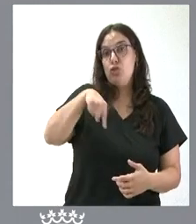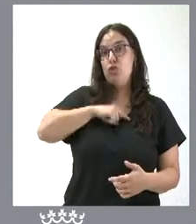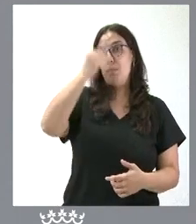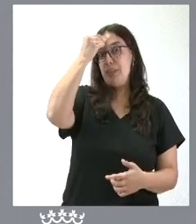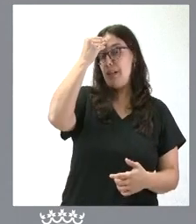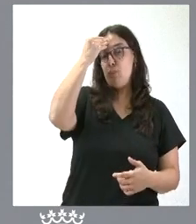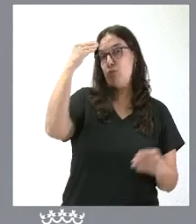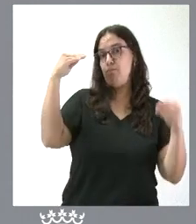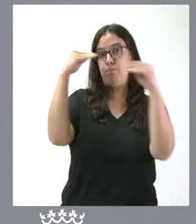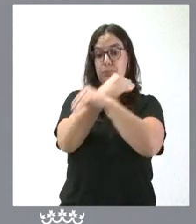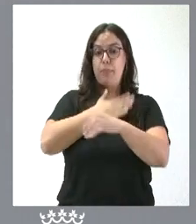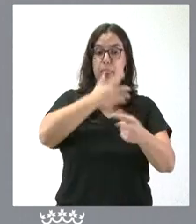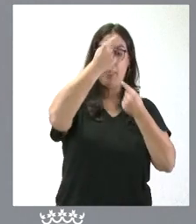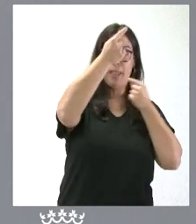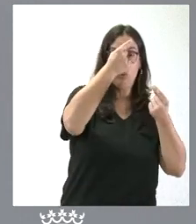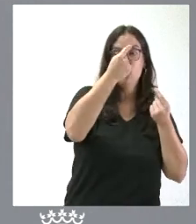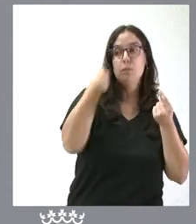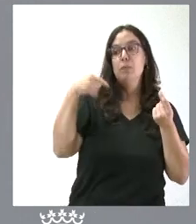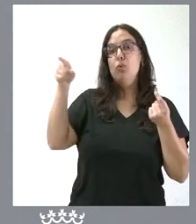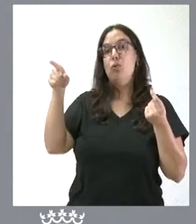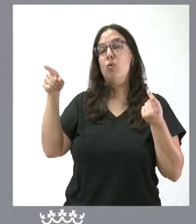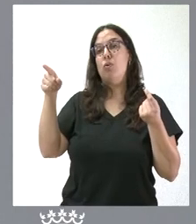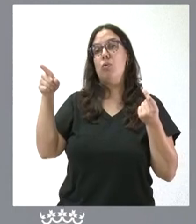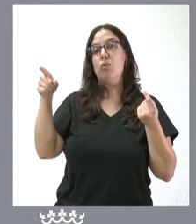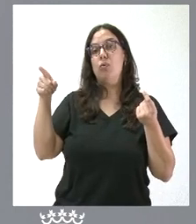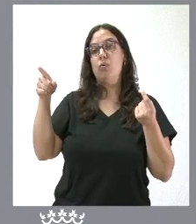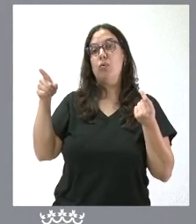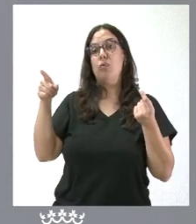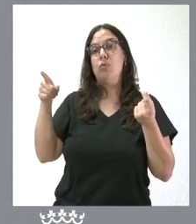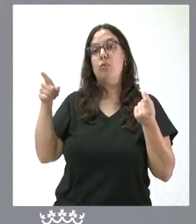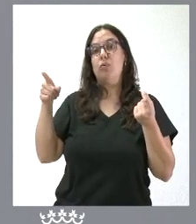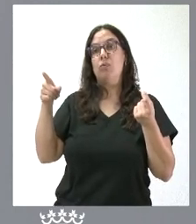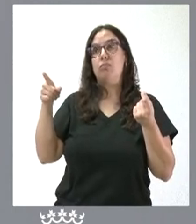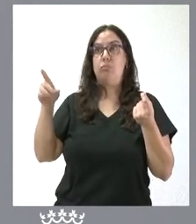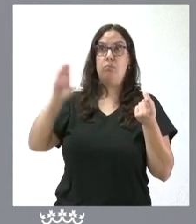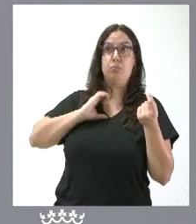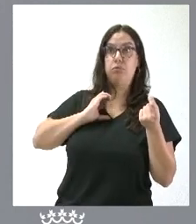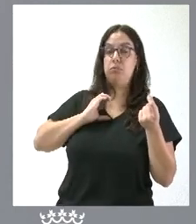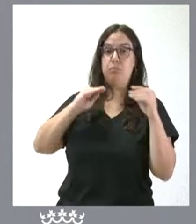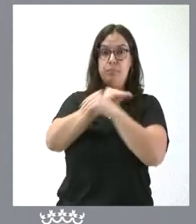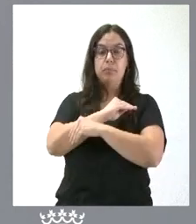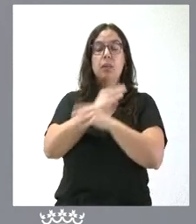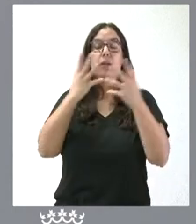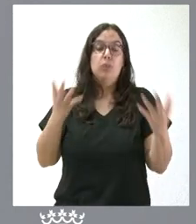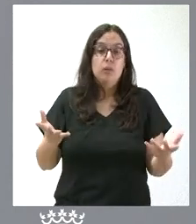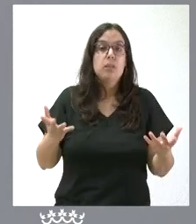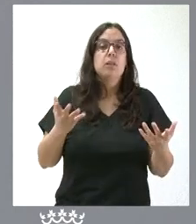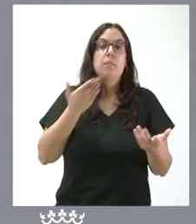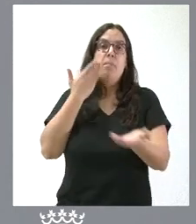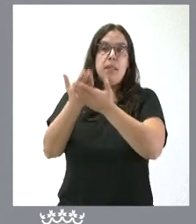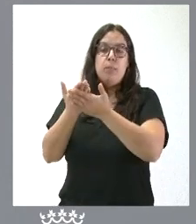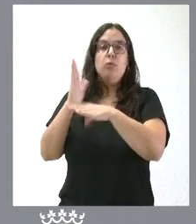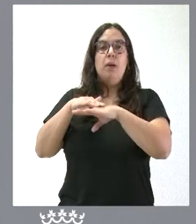corresponde, según nuestros datos, con aquella que tendríamos la voluntad de obtener. Y desde aquí este requerimiento